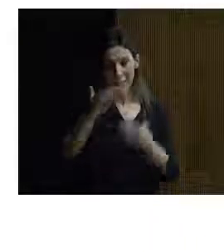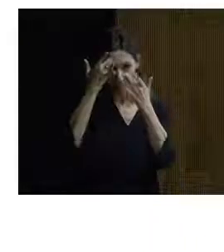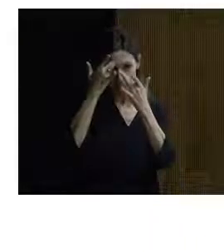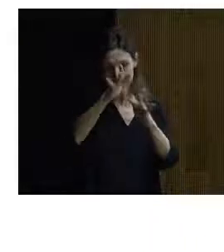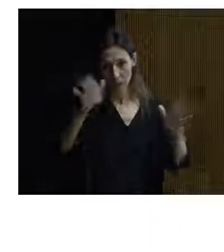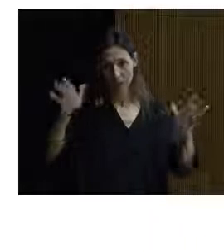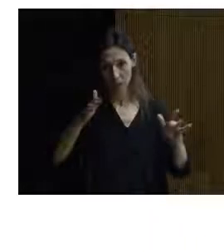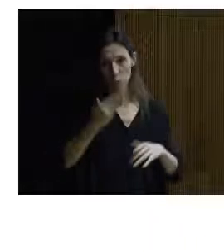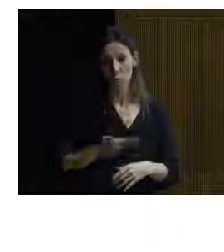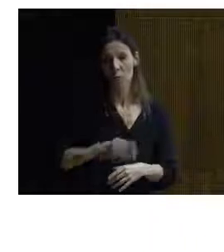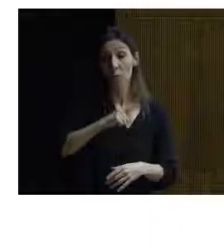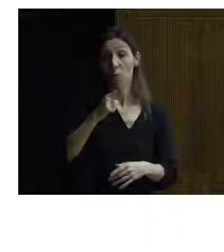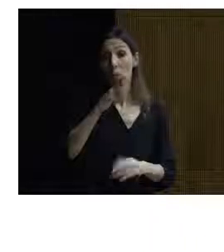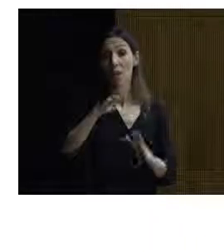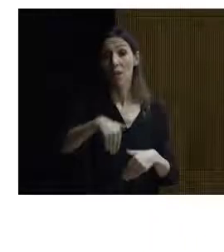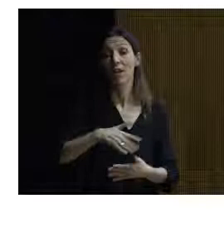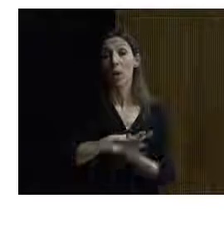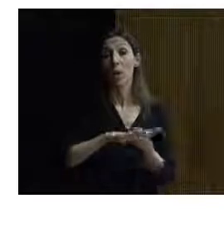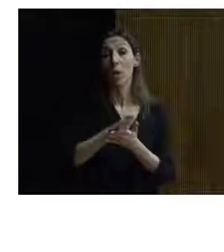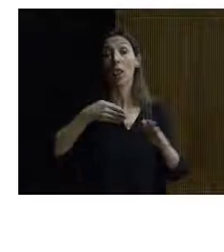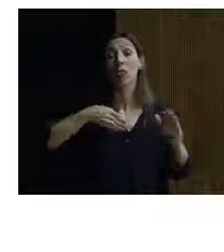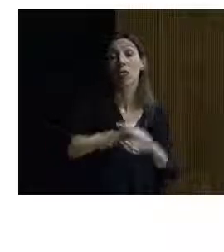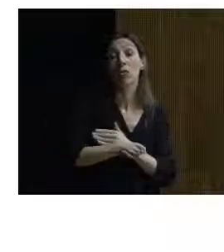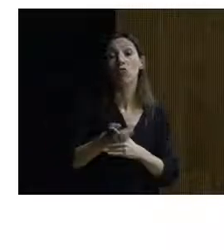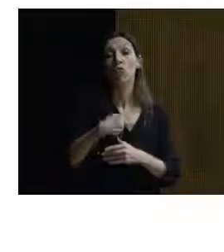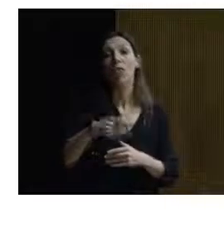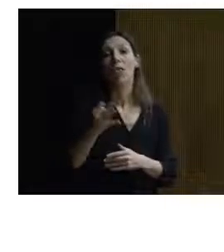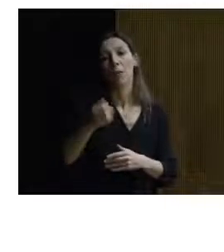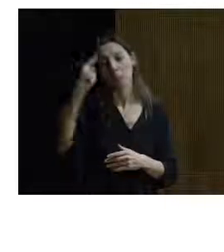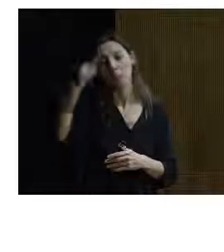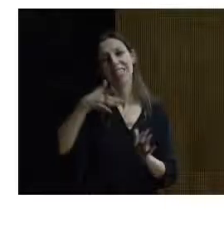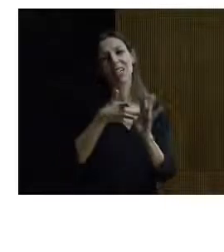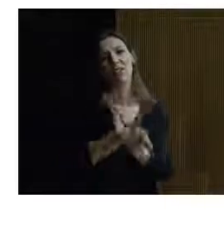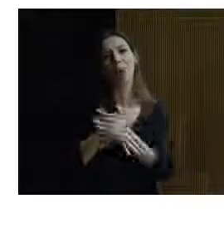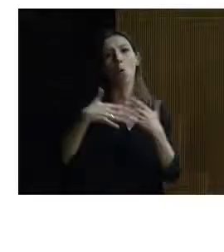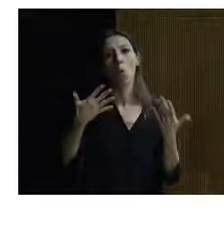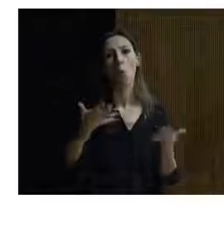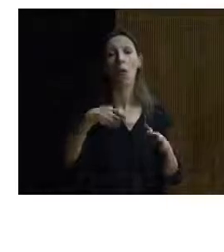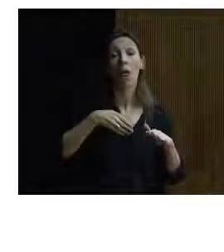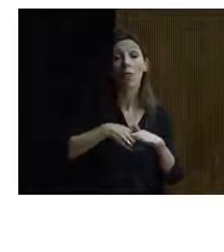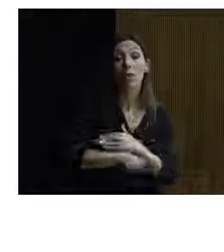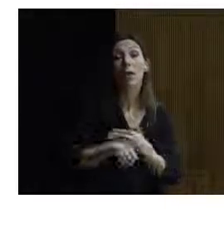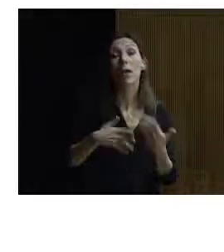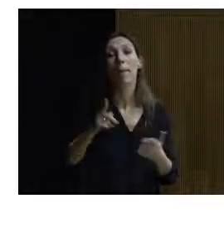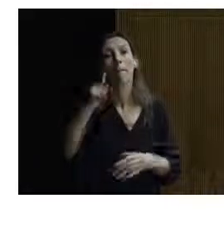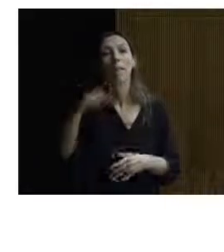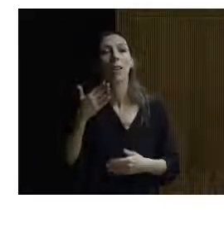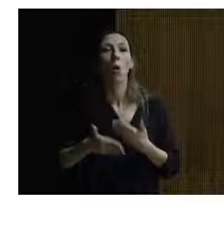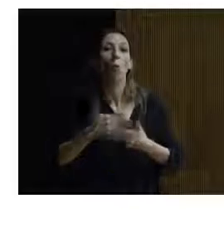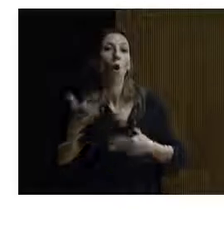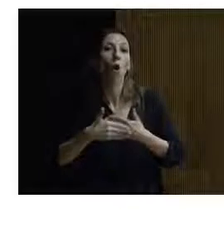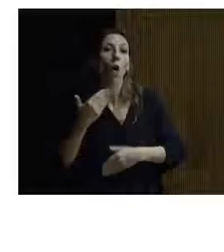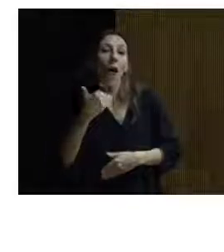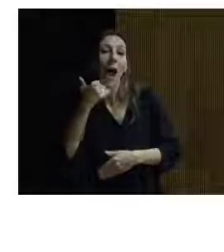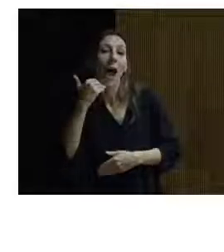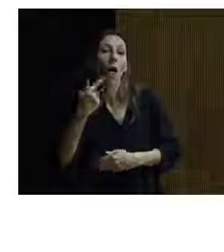¿Y por qué es más importante? Porque al final, cuando hablamos de accesibilidad, tenemos que saber qué significa. O sea, la accesibilidad, al final, parece como está de moda, como que es